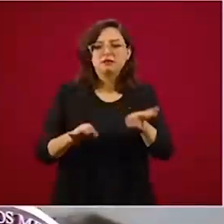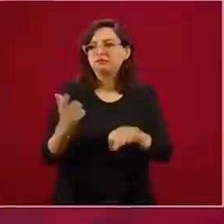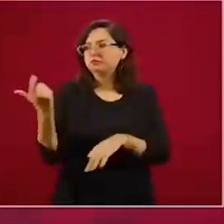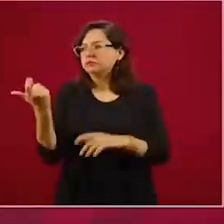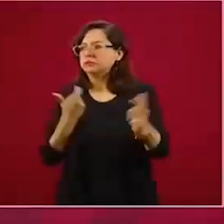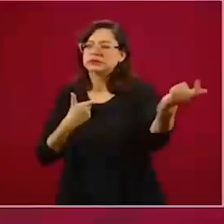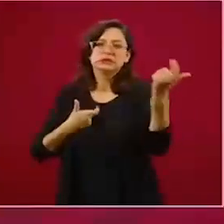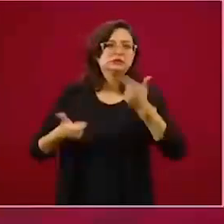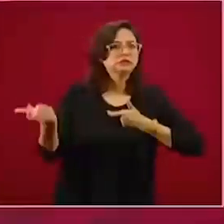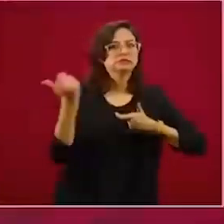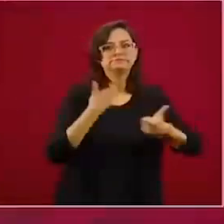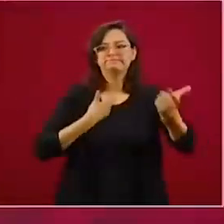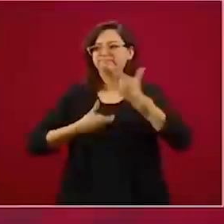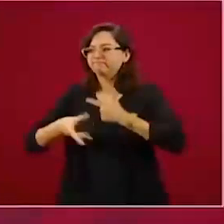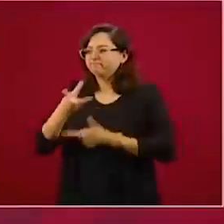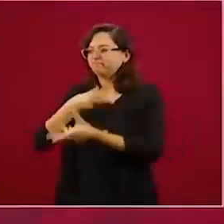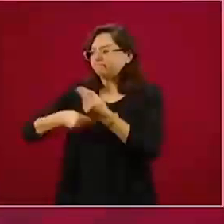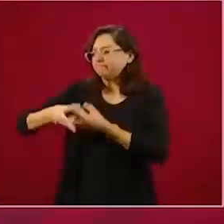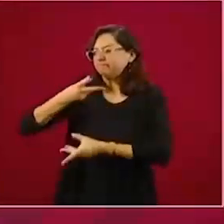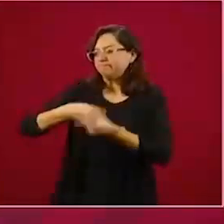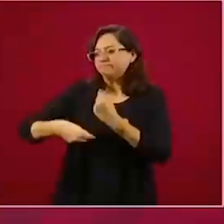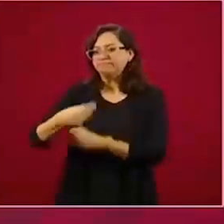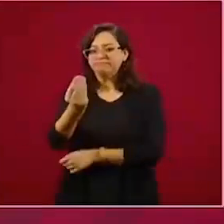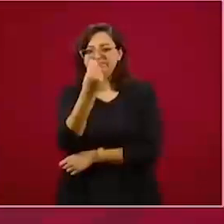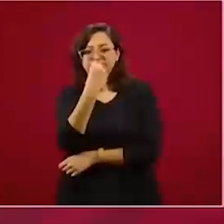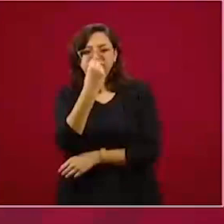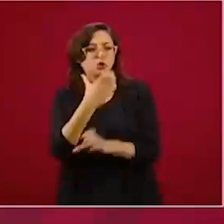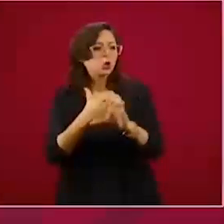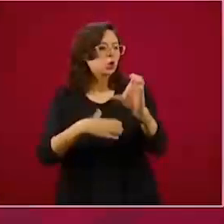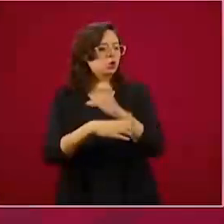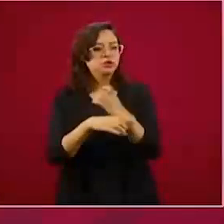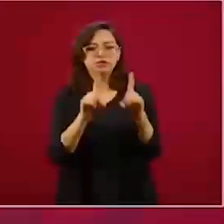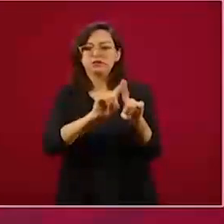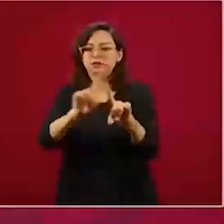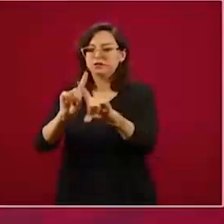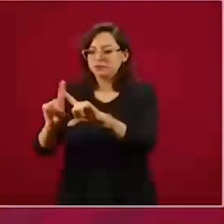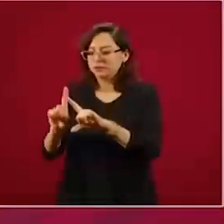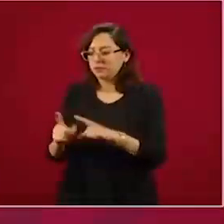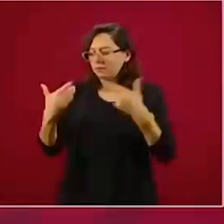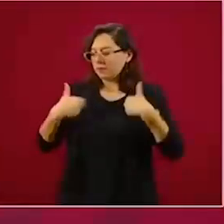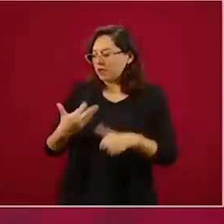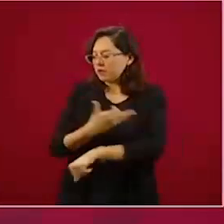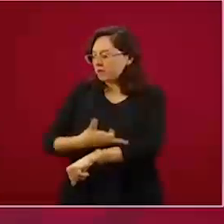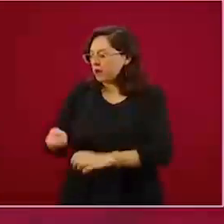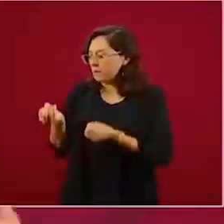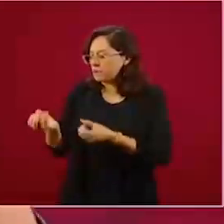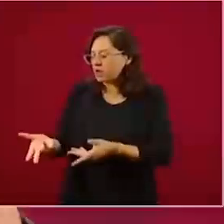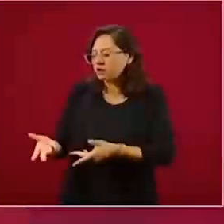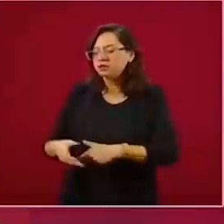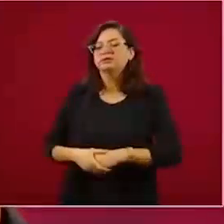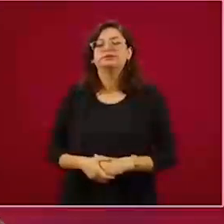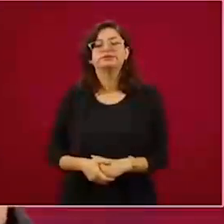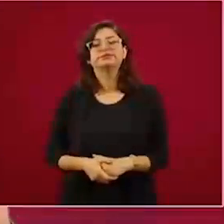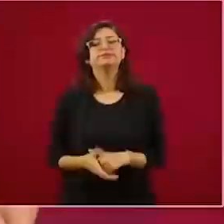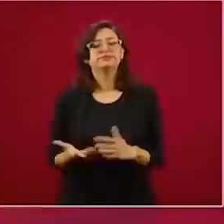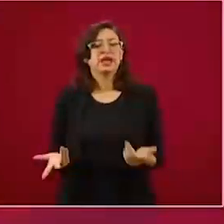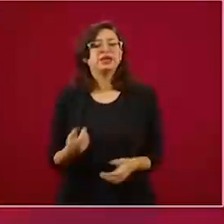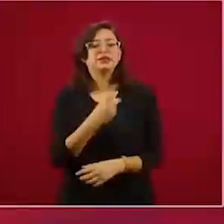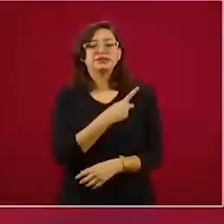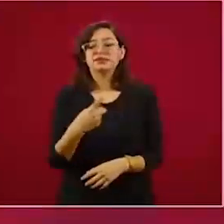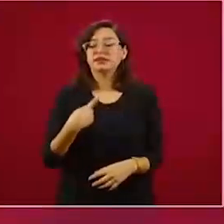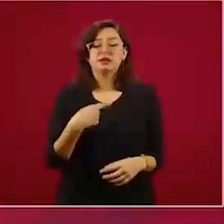ingreso y con ello el alimento y los bienes básicos para la persona y la familia. Entonces, tiene que continuar la vida